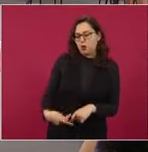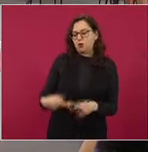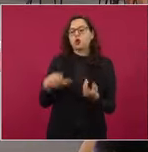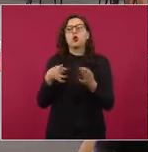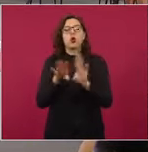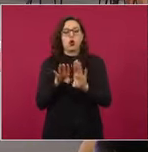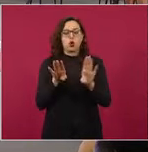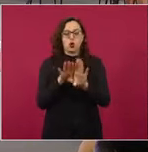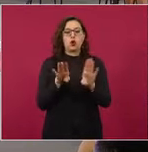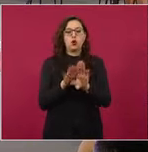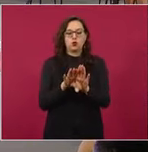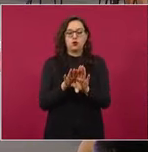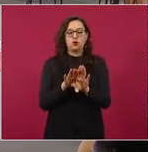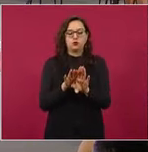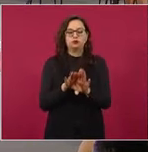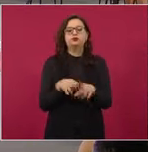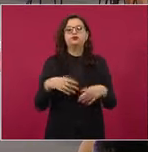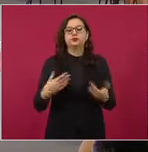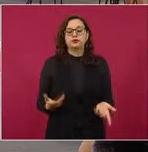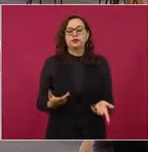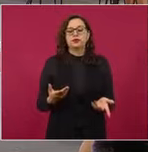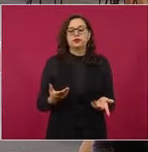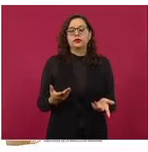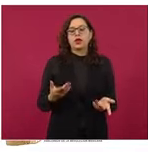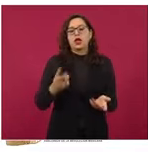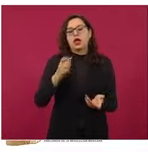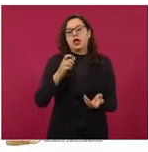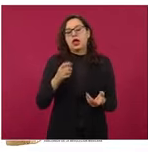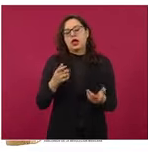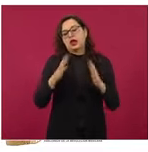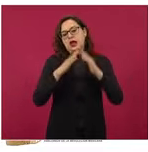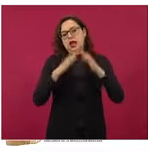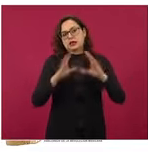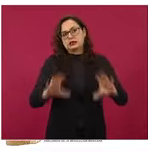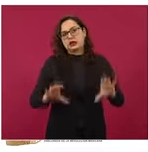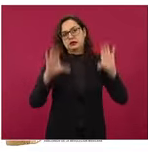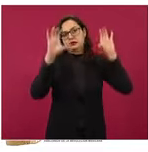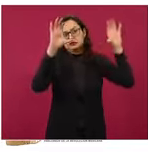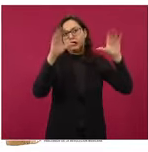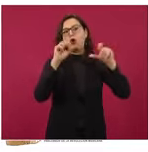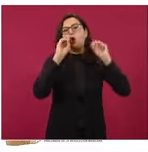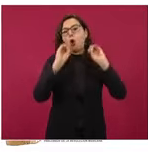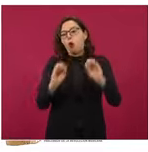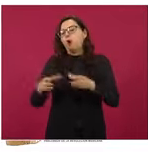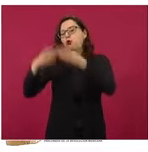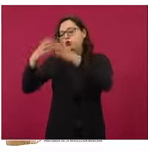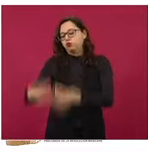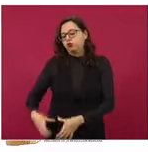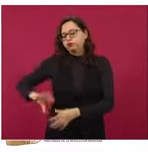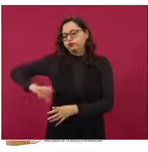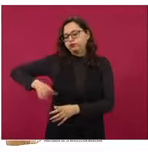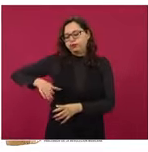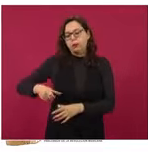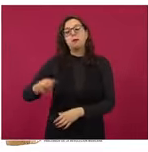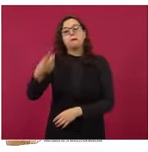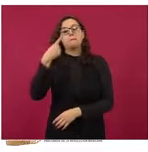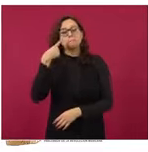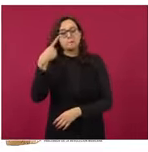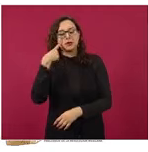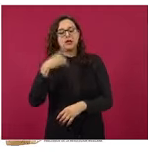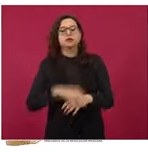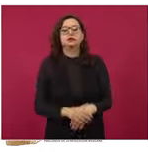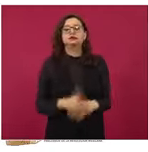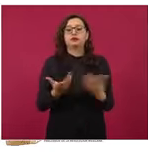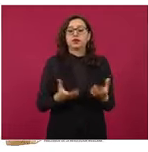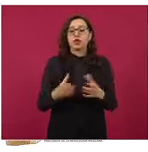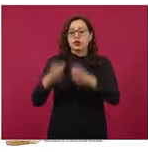y a litros para cilindros y estacionarios. Y con corte el 26 de enero el precio internacional sería